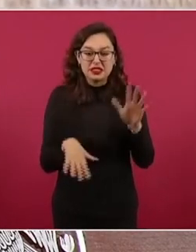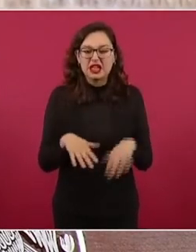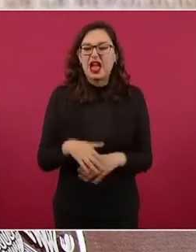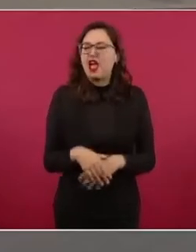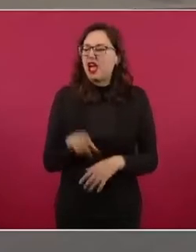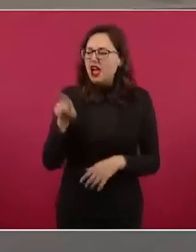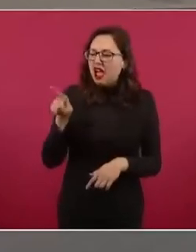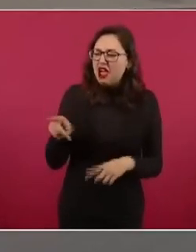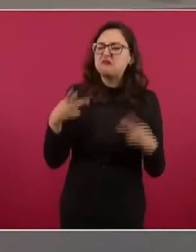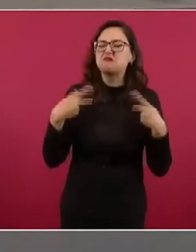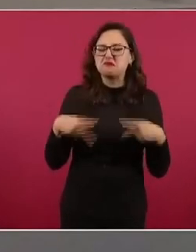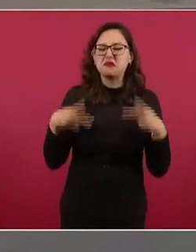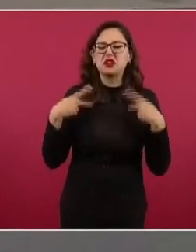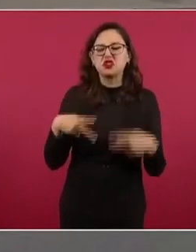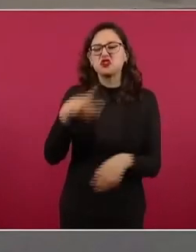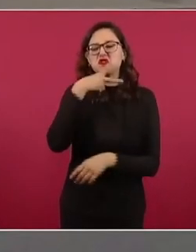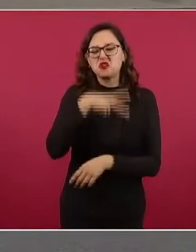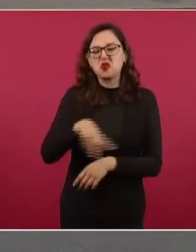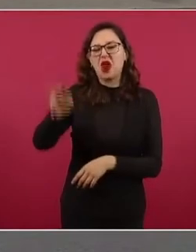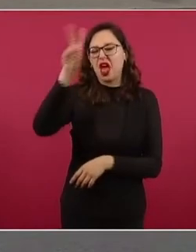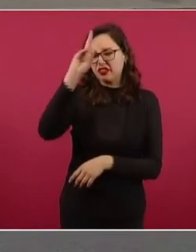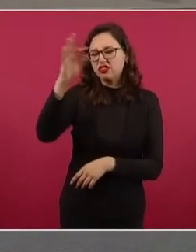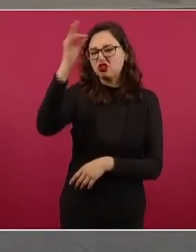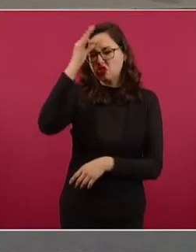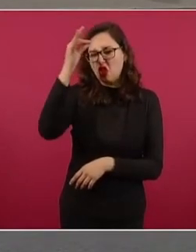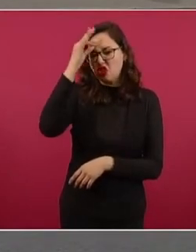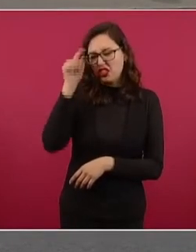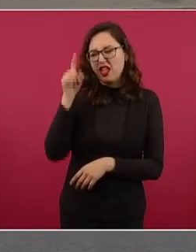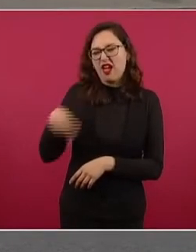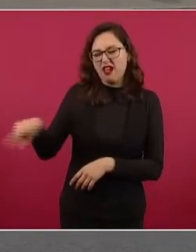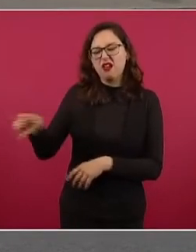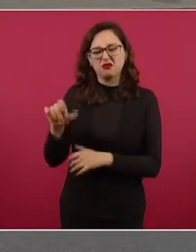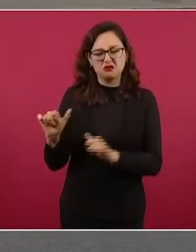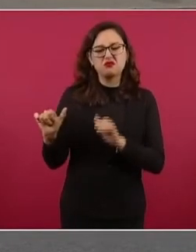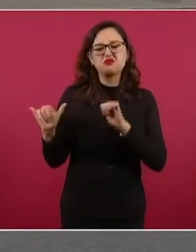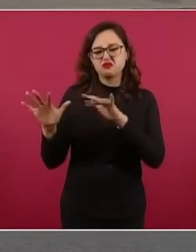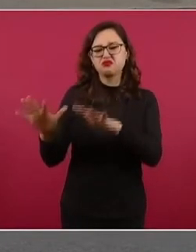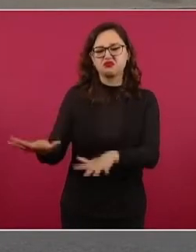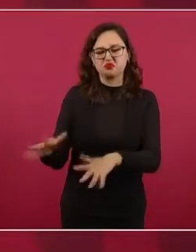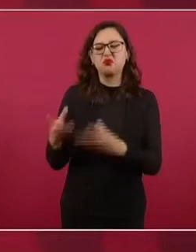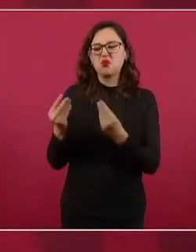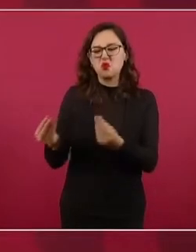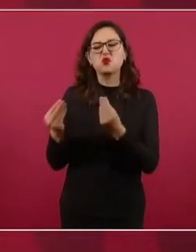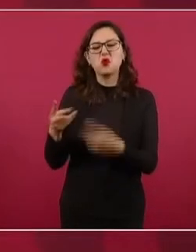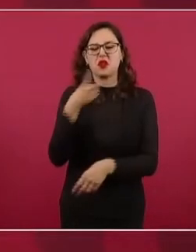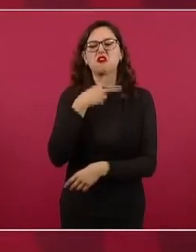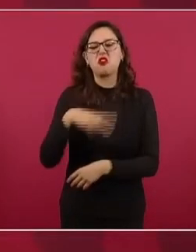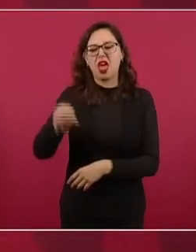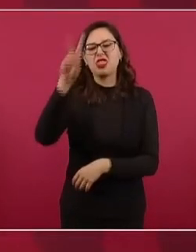pura gente ignorante la que llegaba a nuestras manifestaciones.